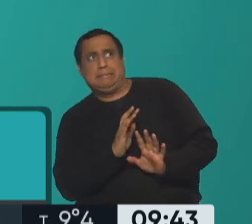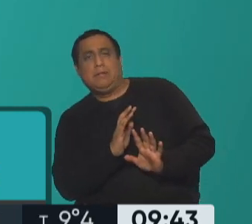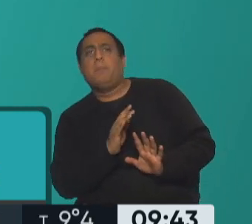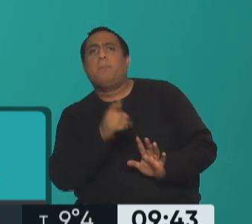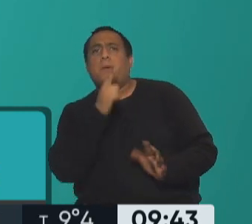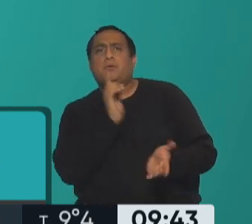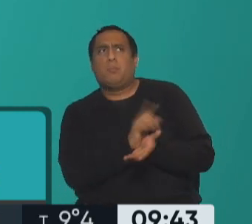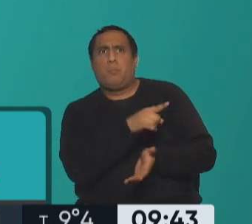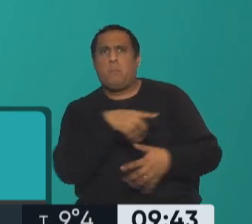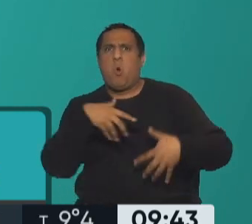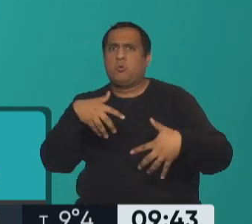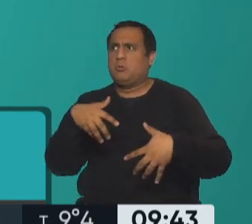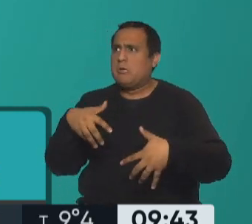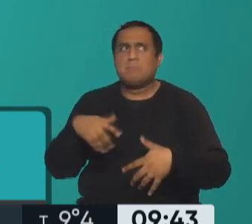una madre?